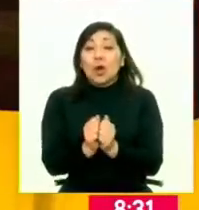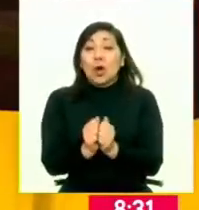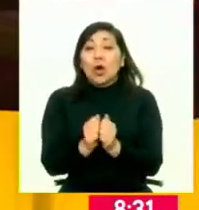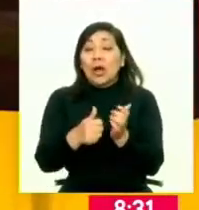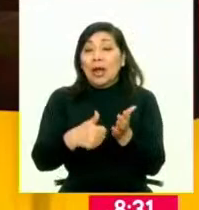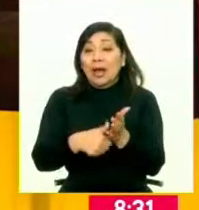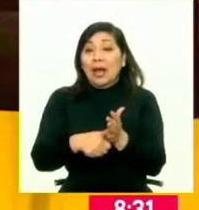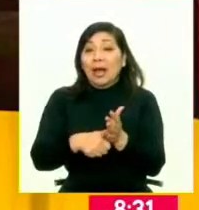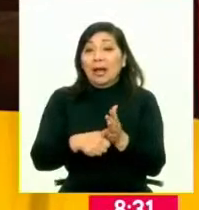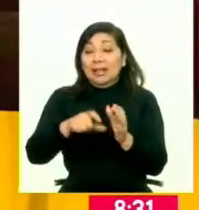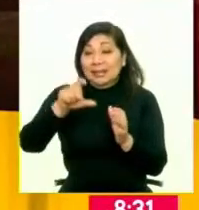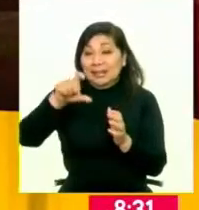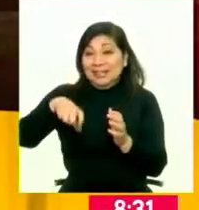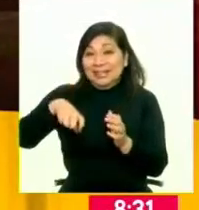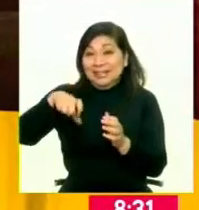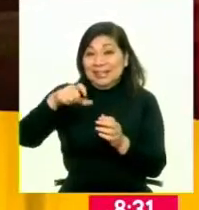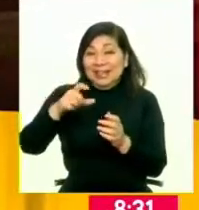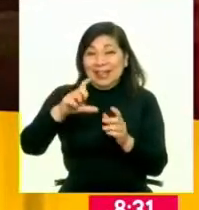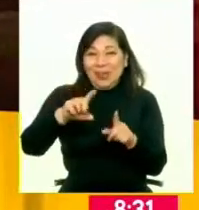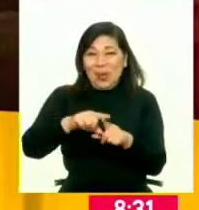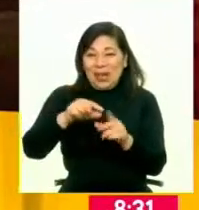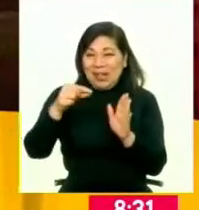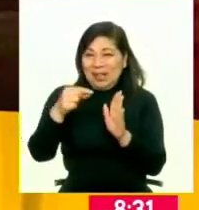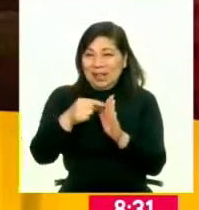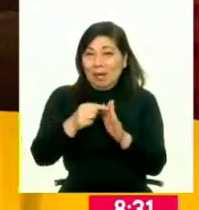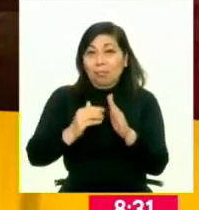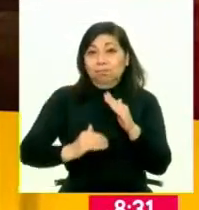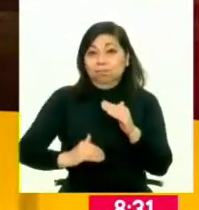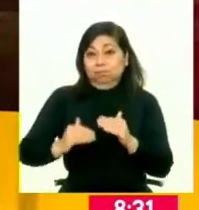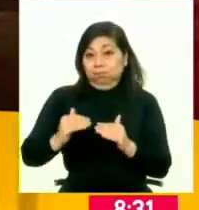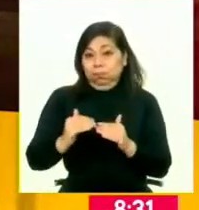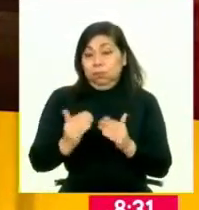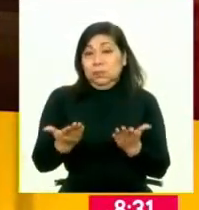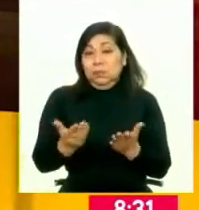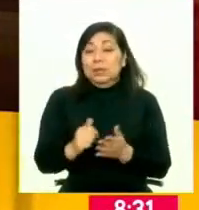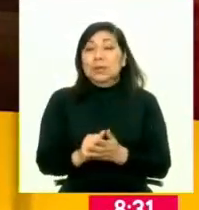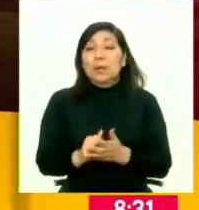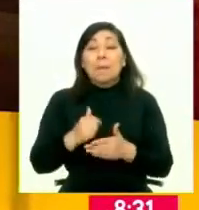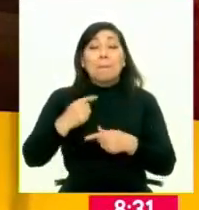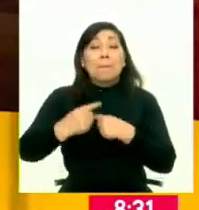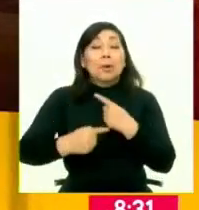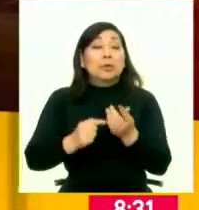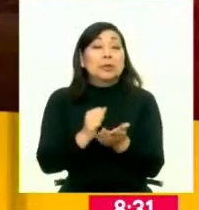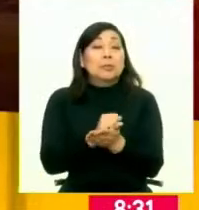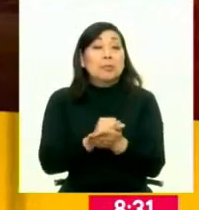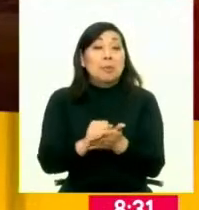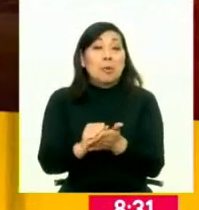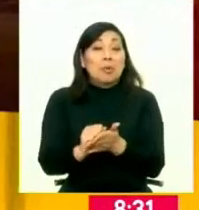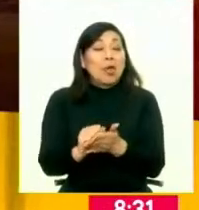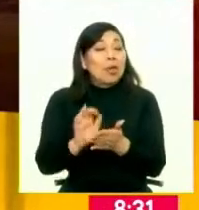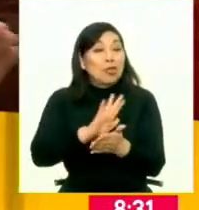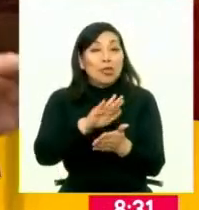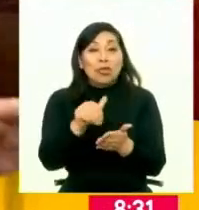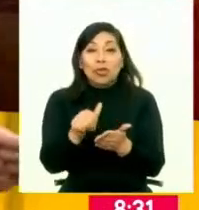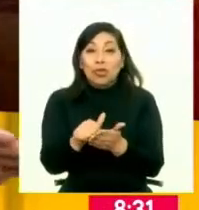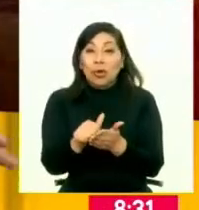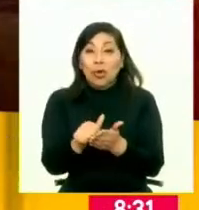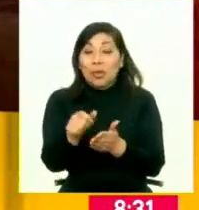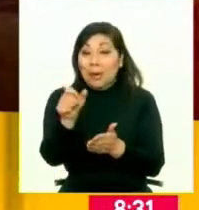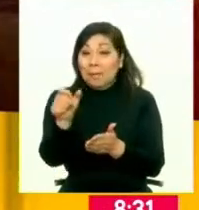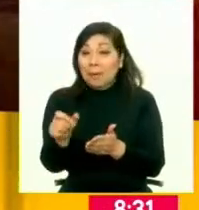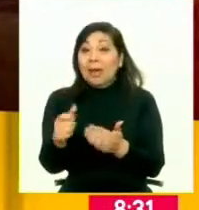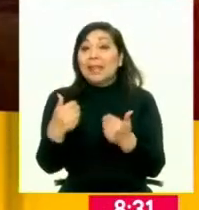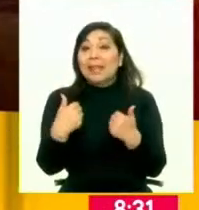ya con el DNI electrónico. entiendo que hay un reto enorme para que en los próximos meses absolutamente todos los